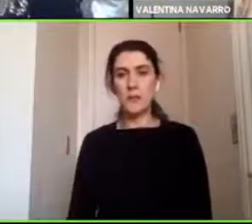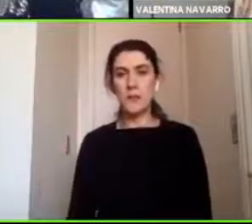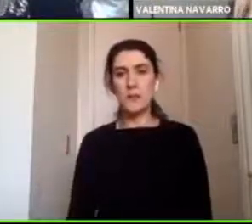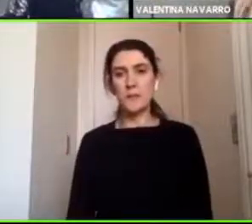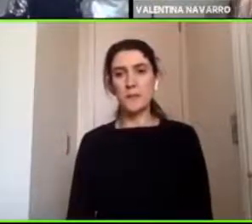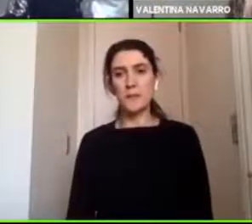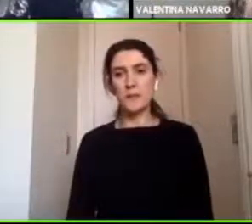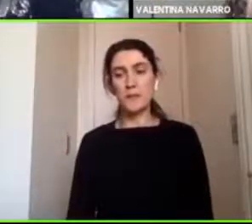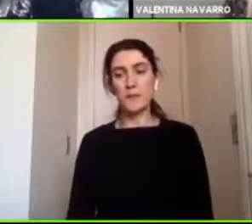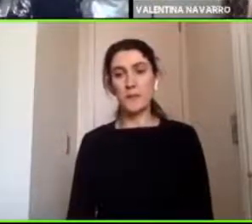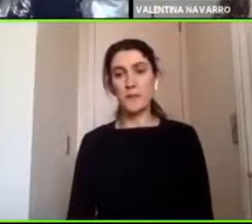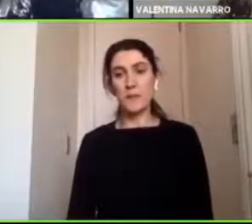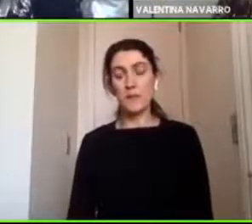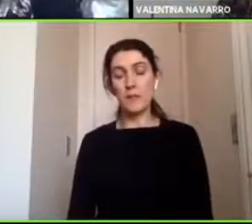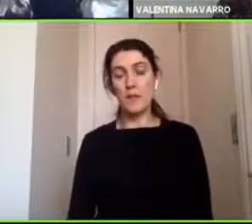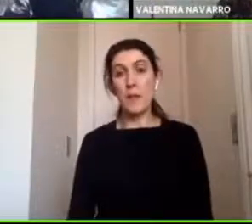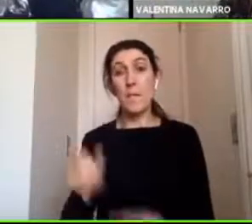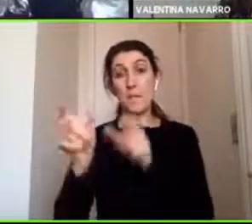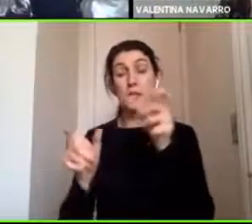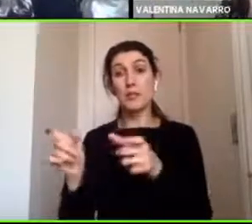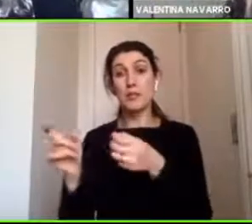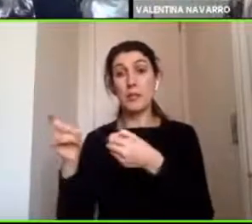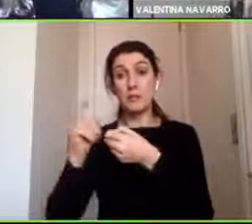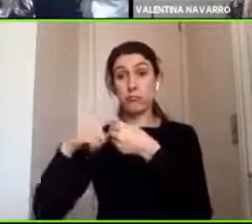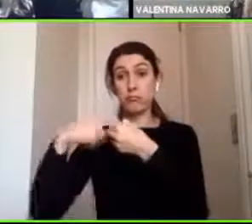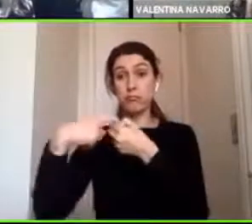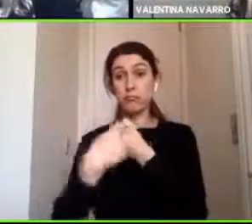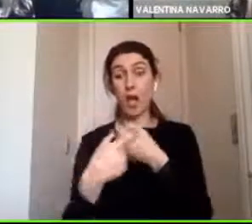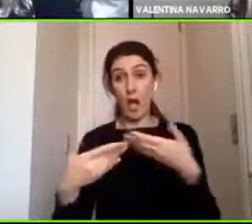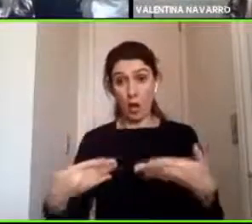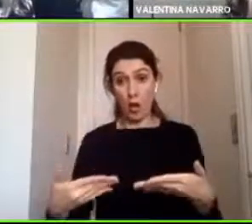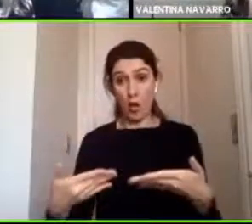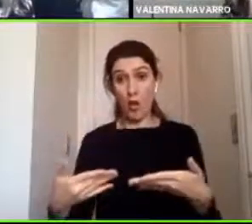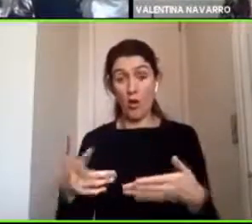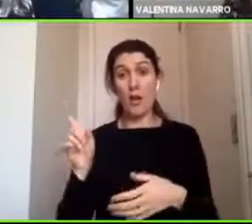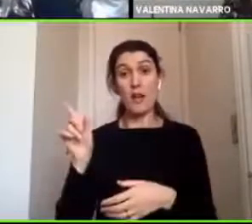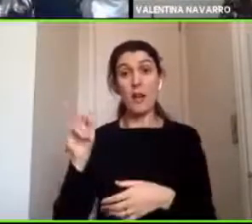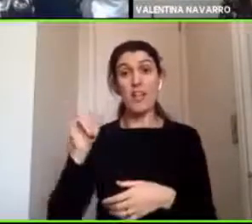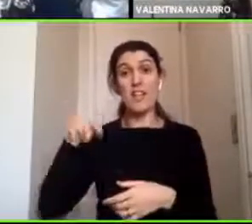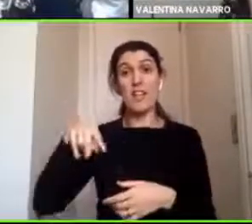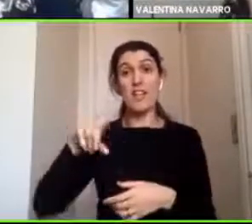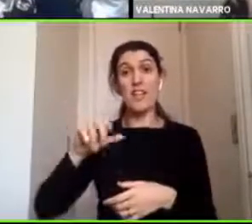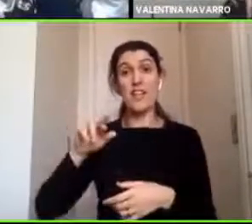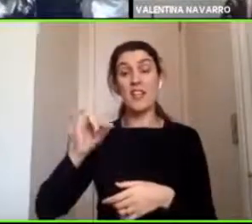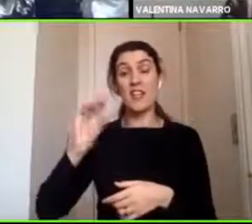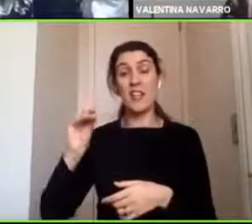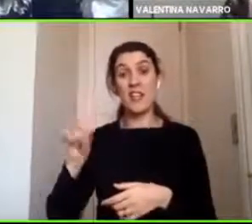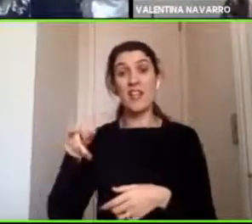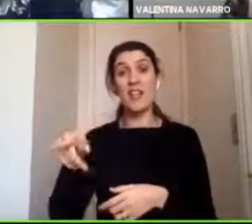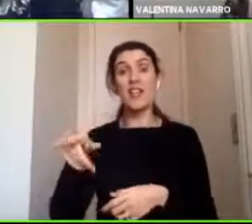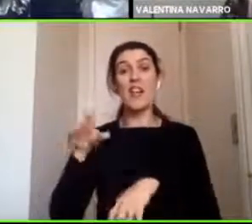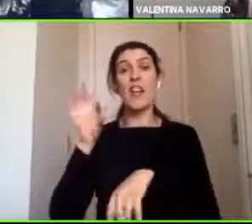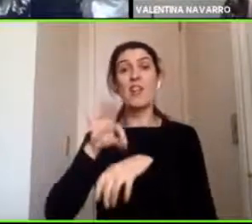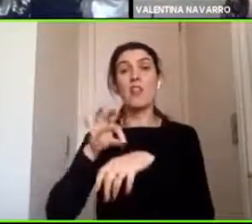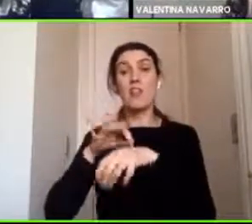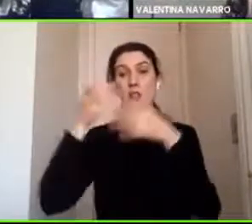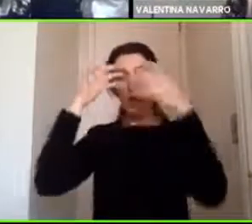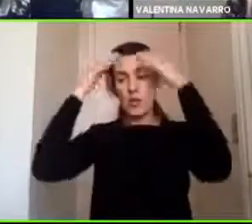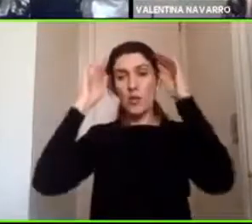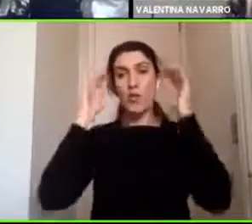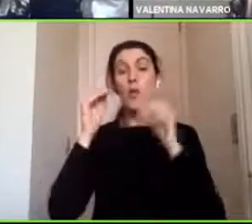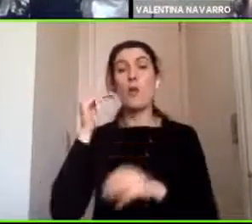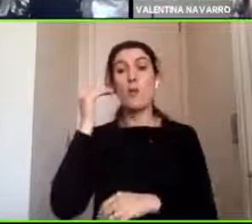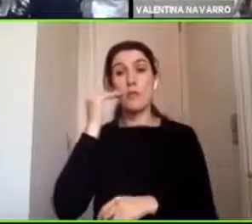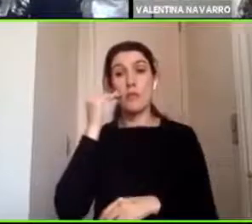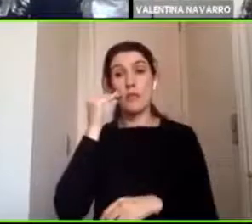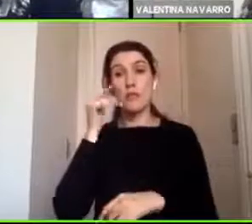bueno para los que se vienen incorporando recién Ingrid quien acaba de presentar ella es neuropediatra y es coordinadora del equipo de